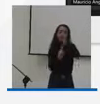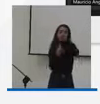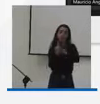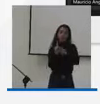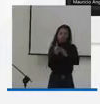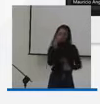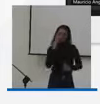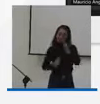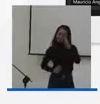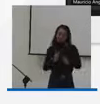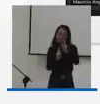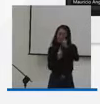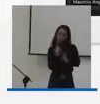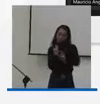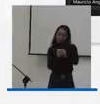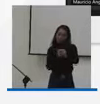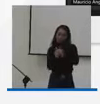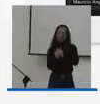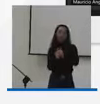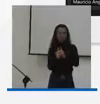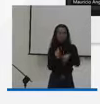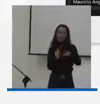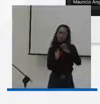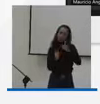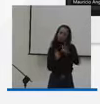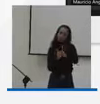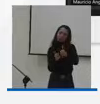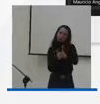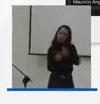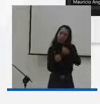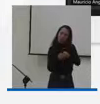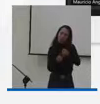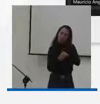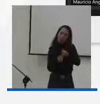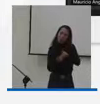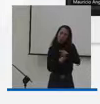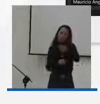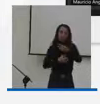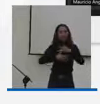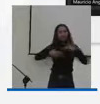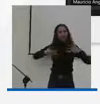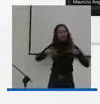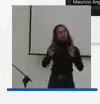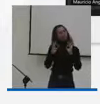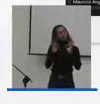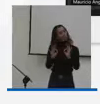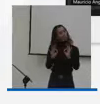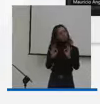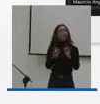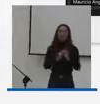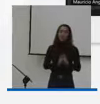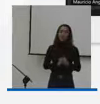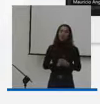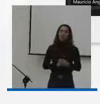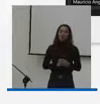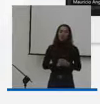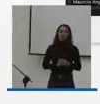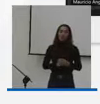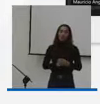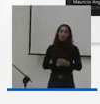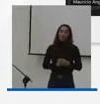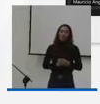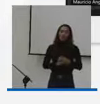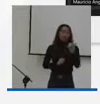nuestro ministro son oficios de riesgo por lo tanto el acompañamiento tiene que ser muy muy importante esto